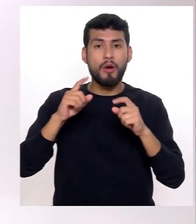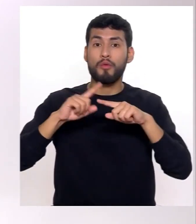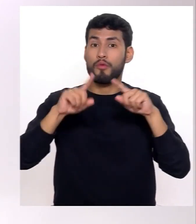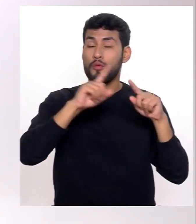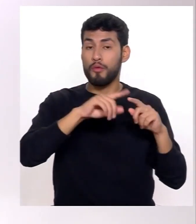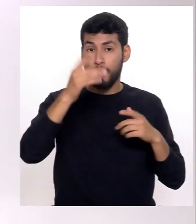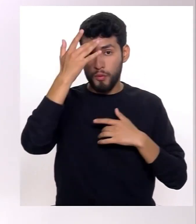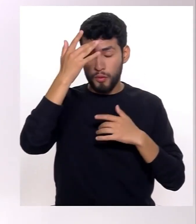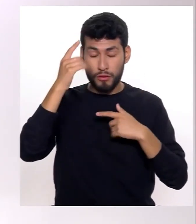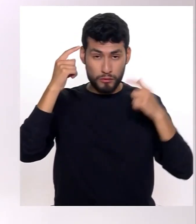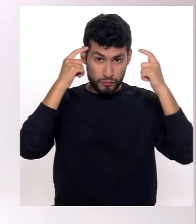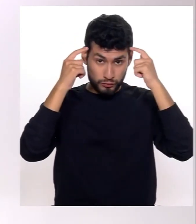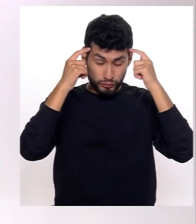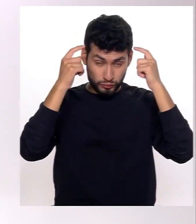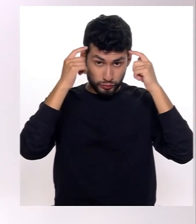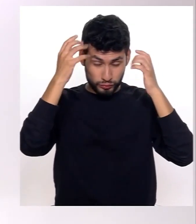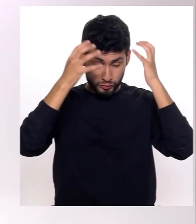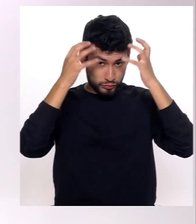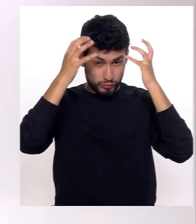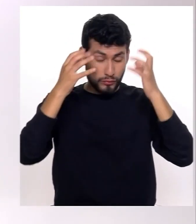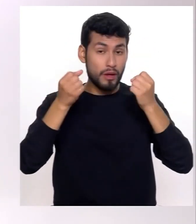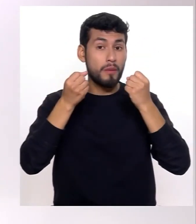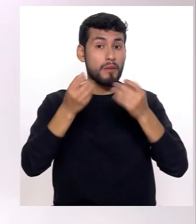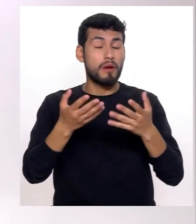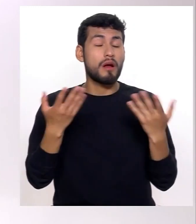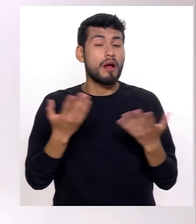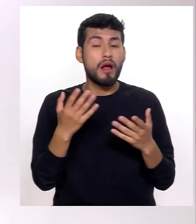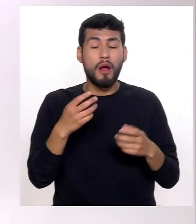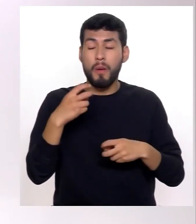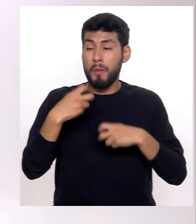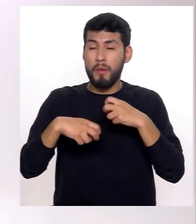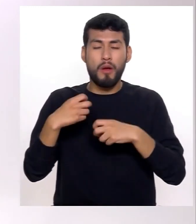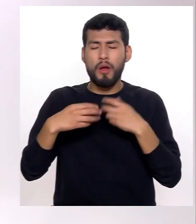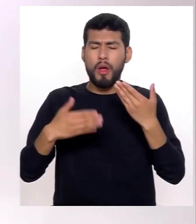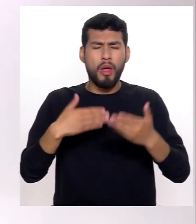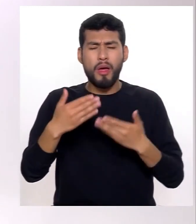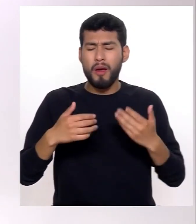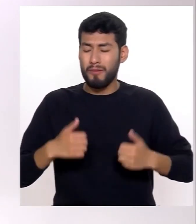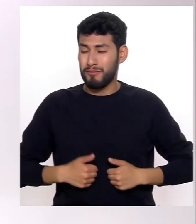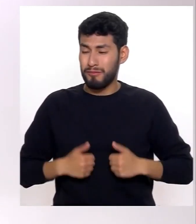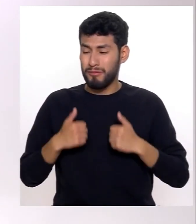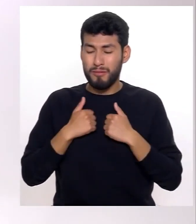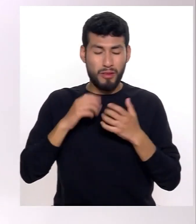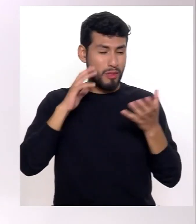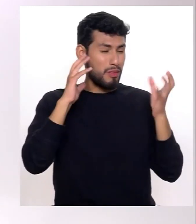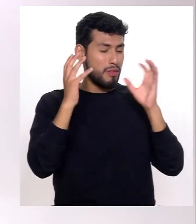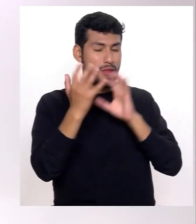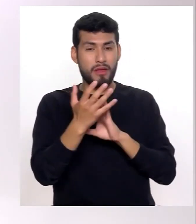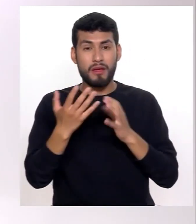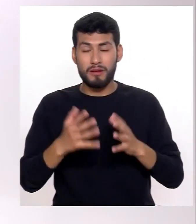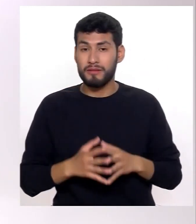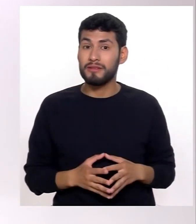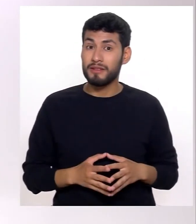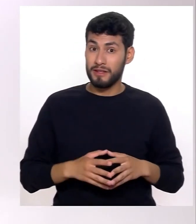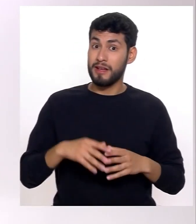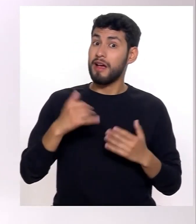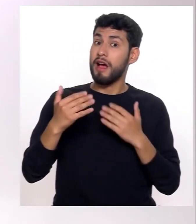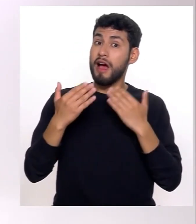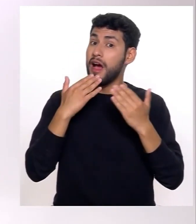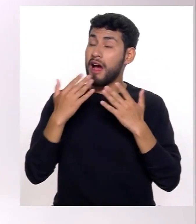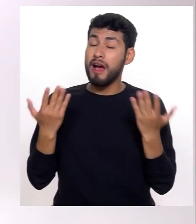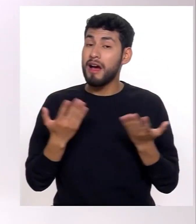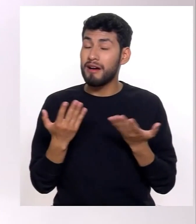enfermedades mentales que pueden afectar su desarrollo cotidiano y su entorno. Y para conversar justamente